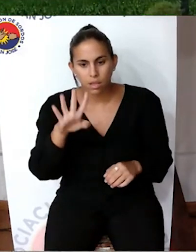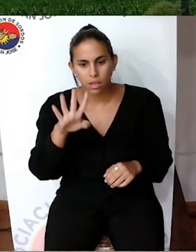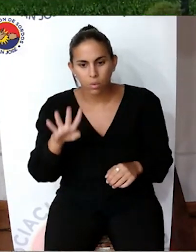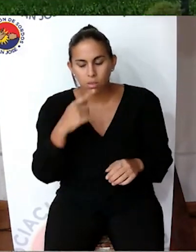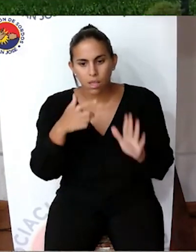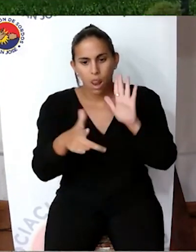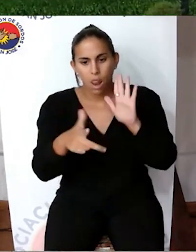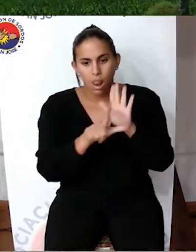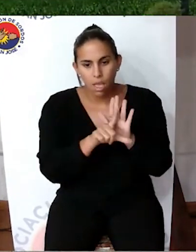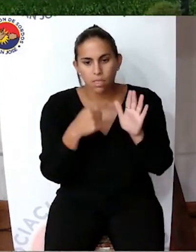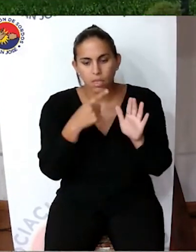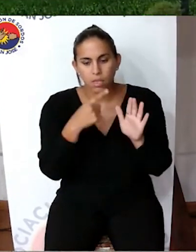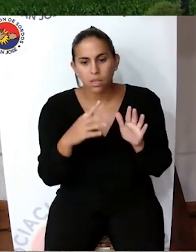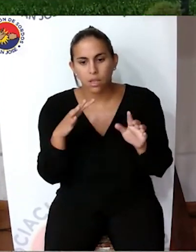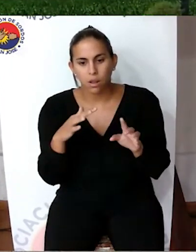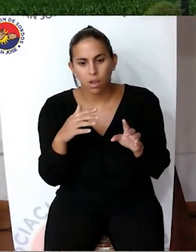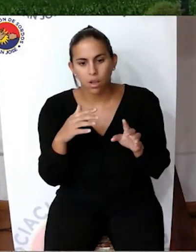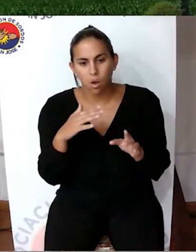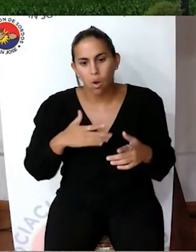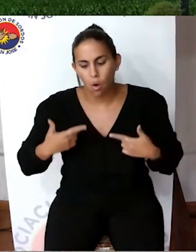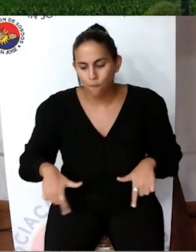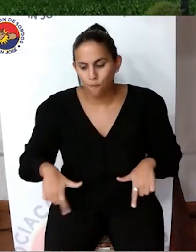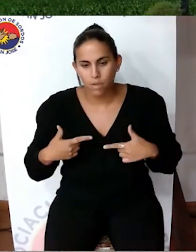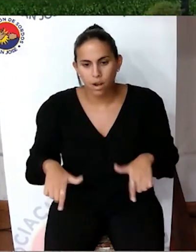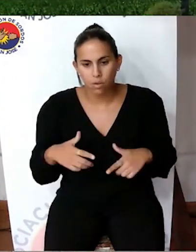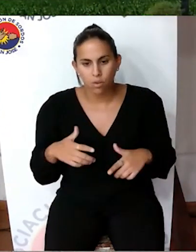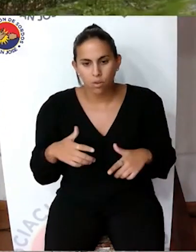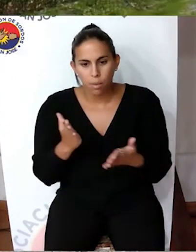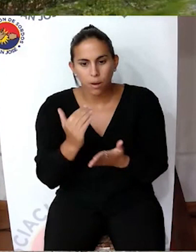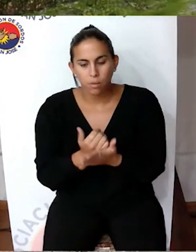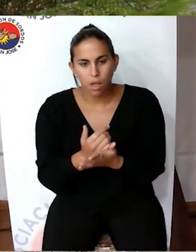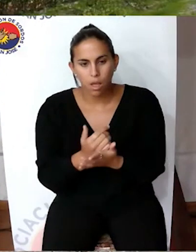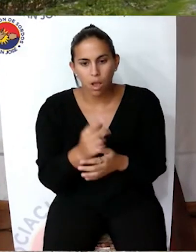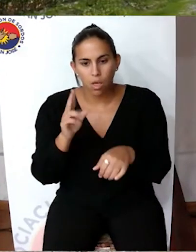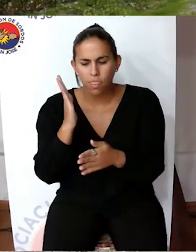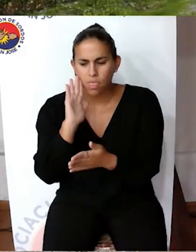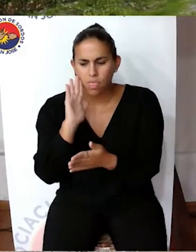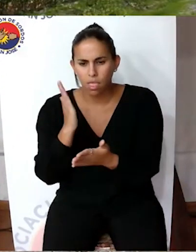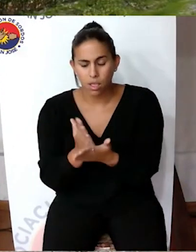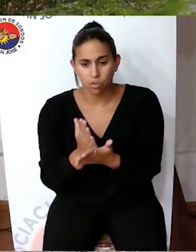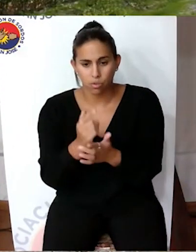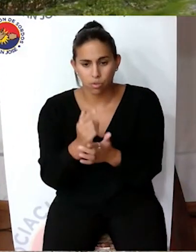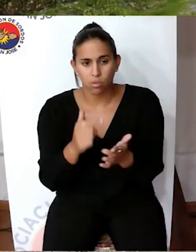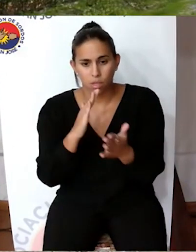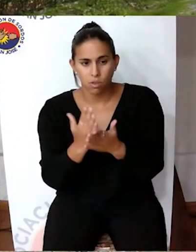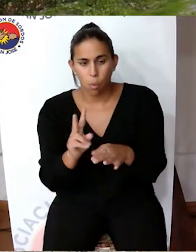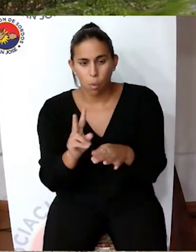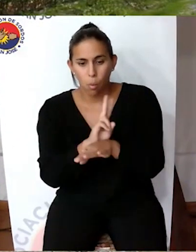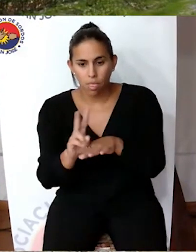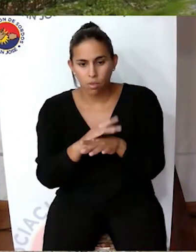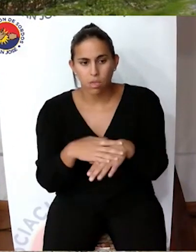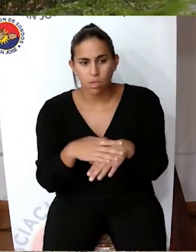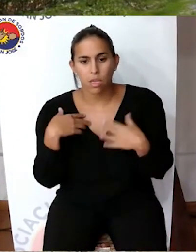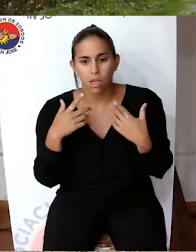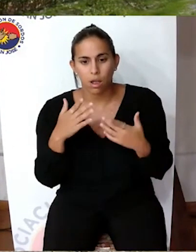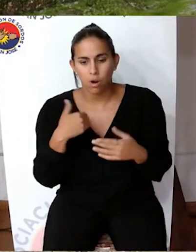Municipal, que establece que los gobiernos departamentales deben velar por los derechos de sus habitantes y ejercer el rol